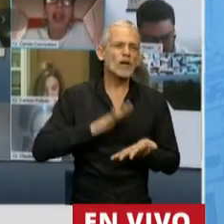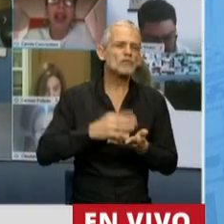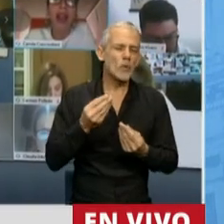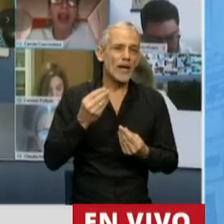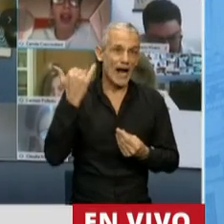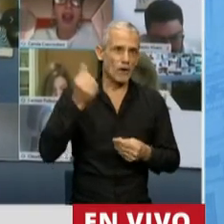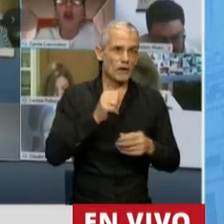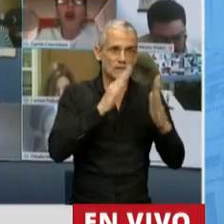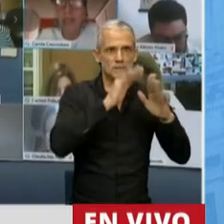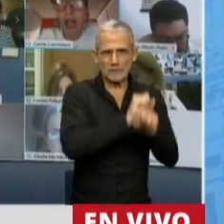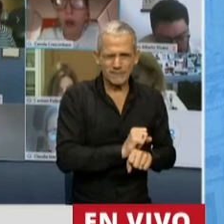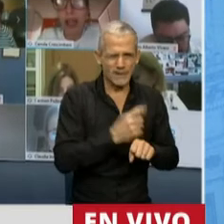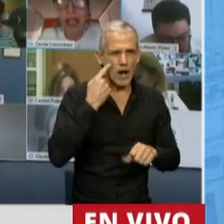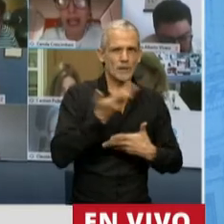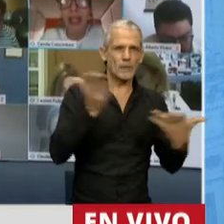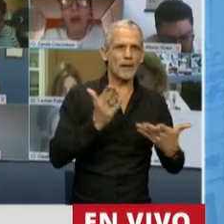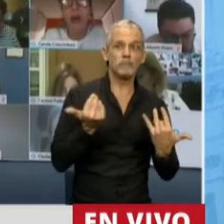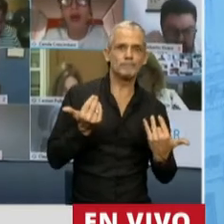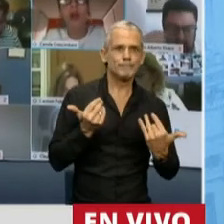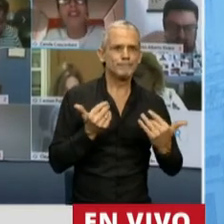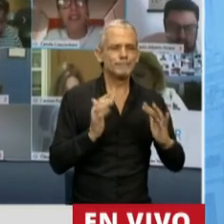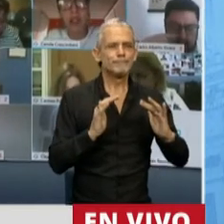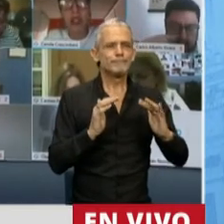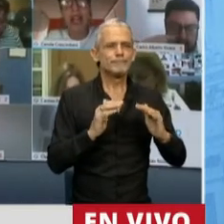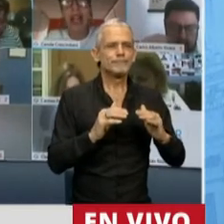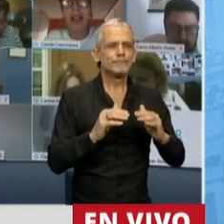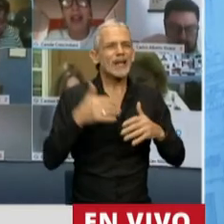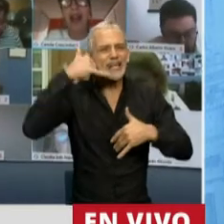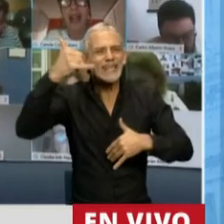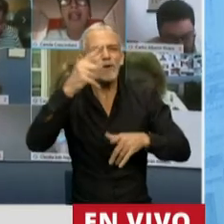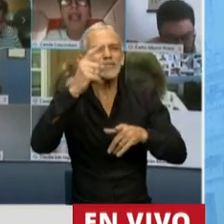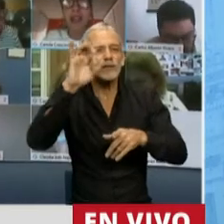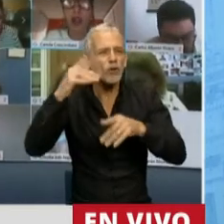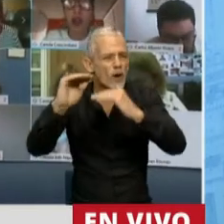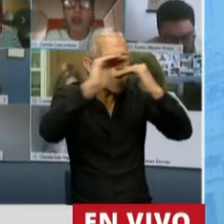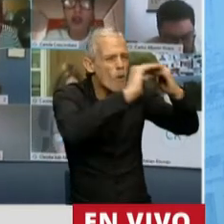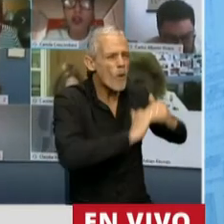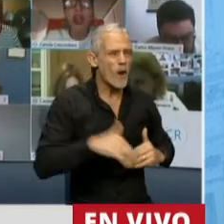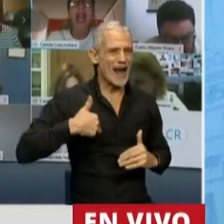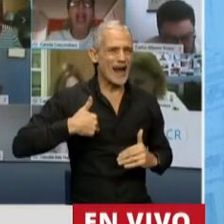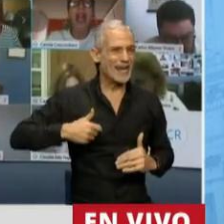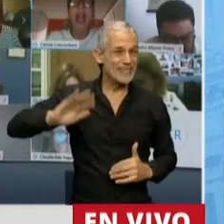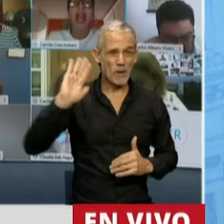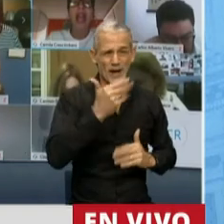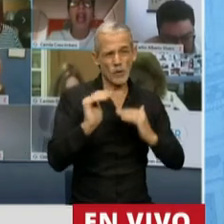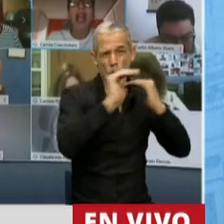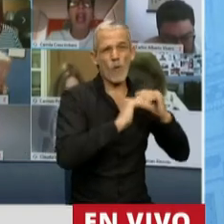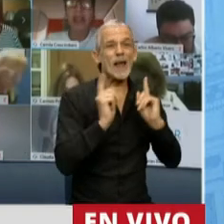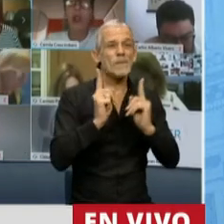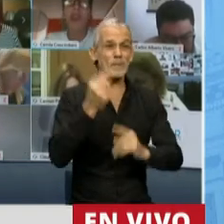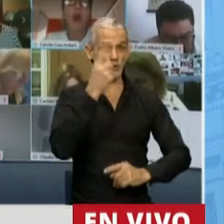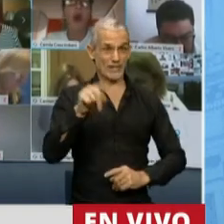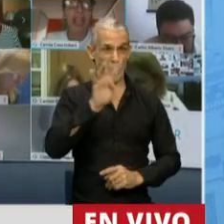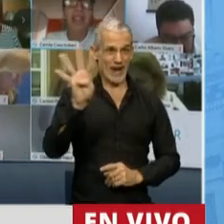que hizo visible la cuarentena, que tiene que ver con la unificación de la línea 102 en todo el país, justamente como hicimos con la línea